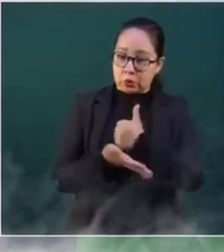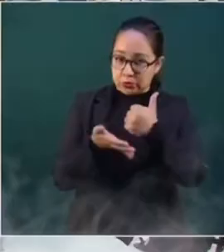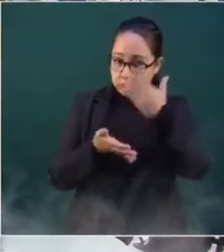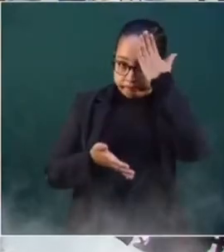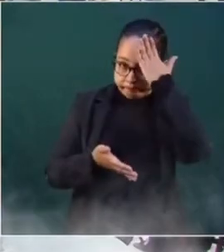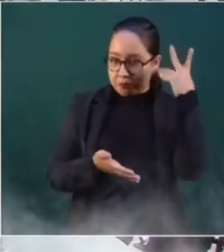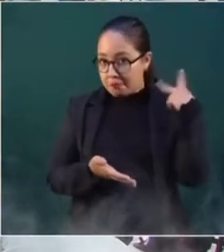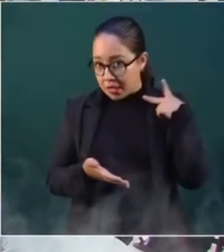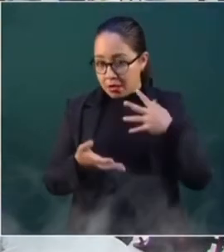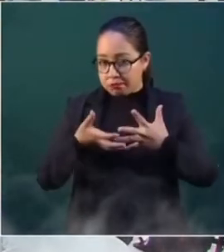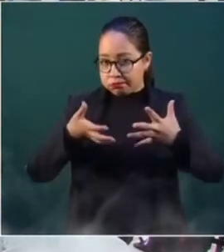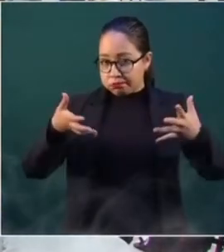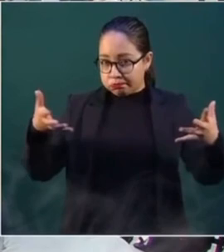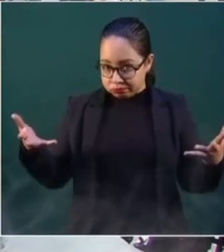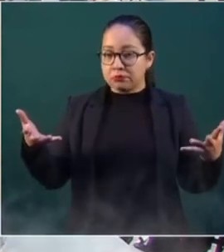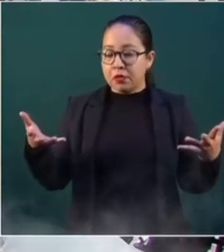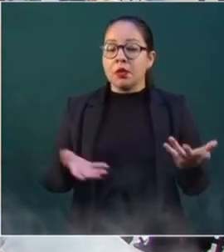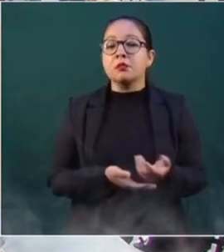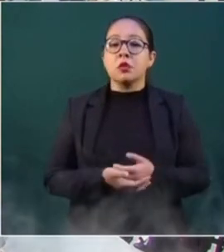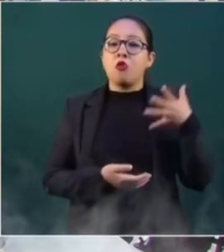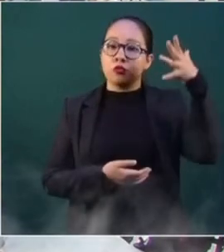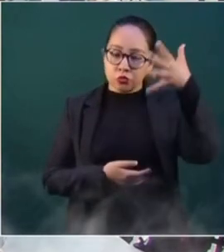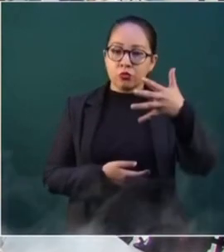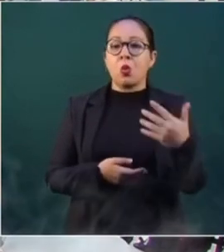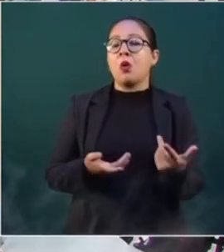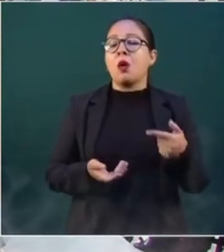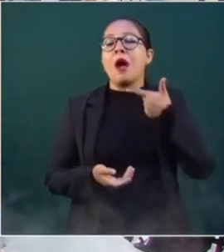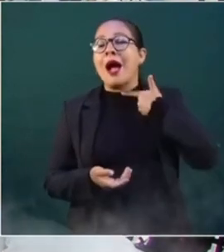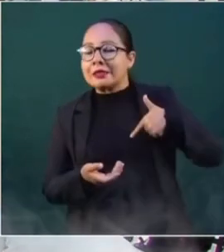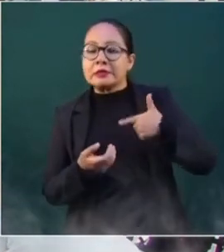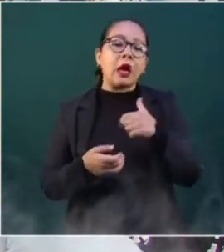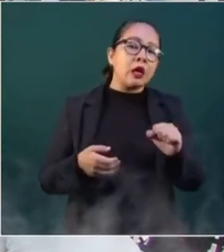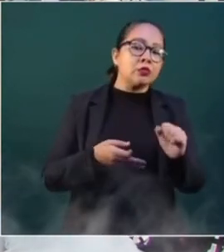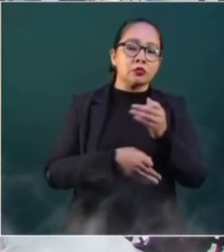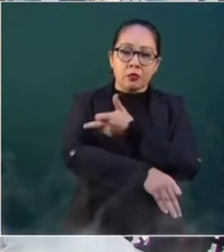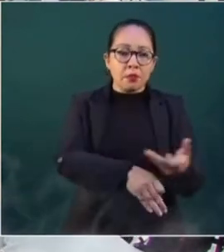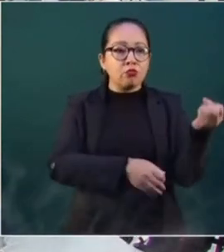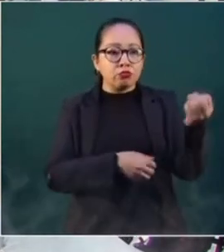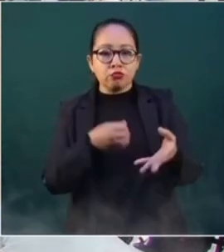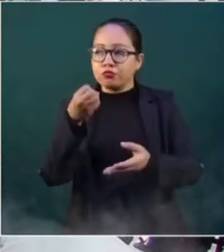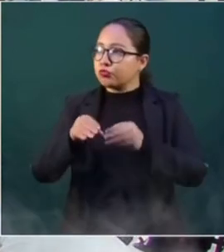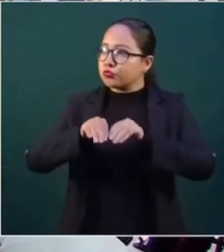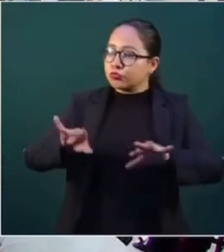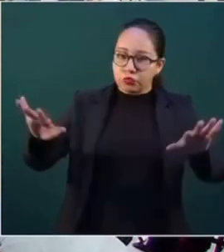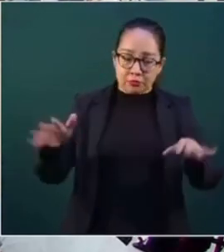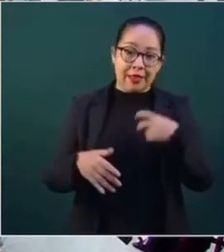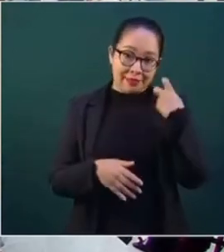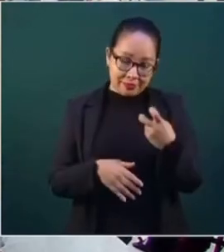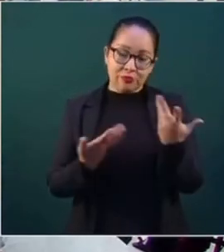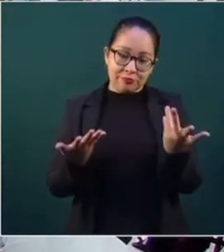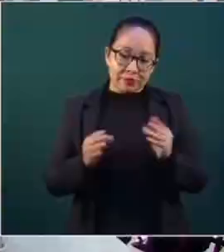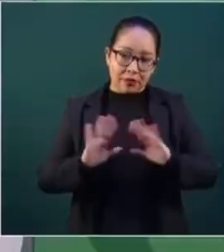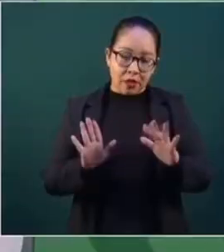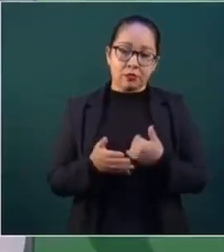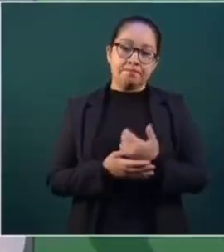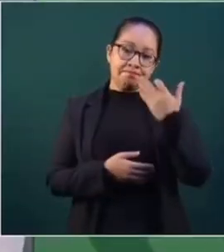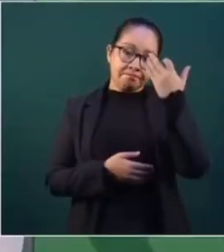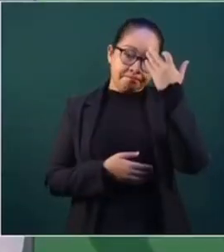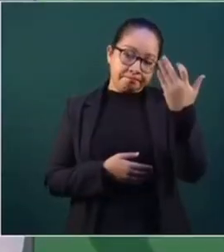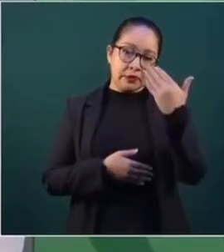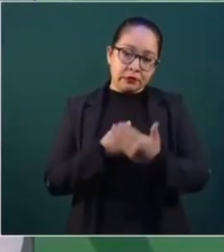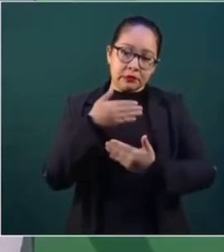y se va a extendiendo a que pueda llegar el gas a todas las familias. Lo mismo, es competencia, porque con el tiempo